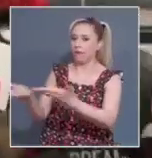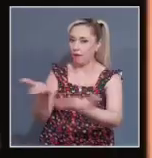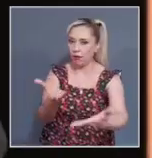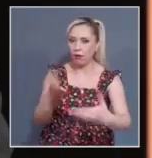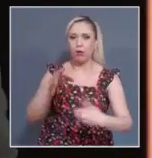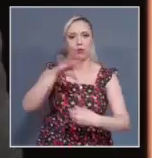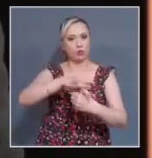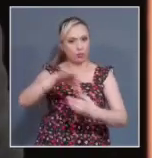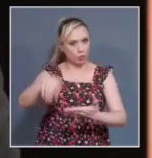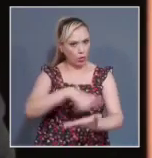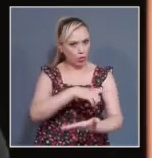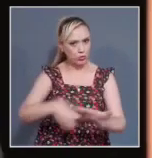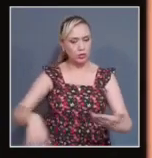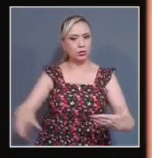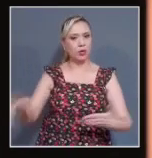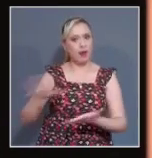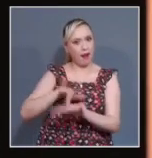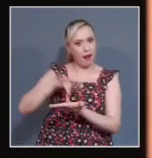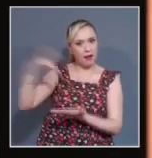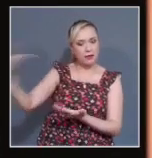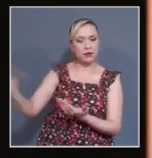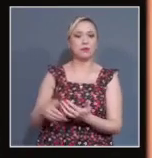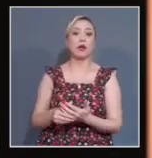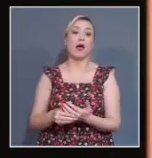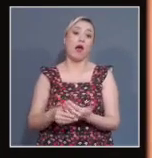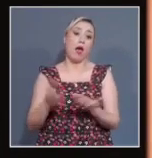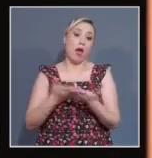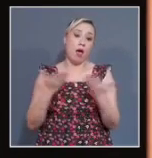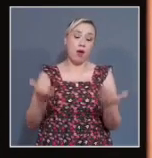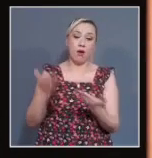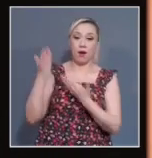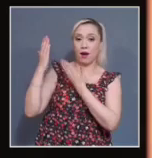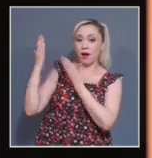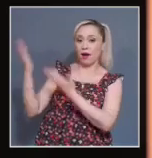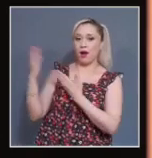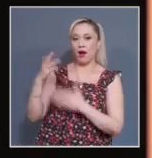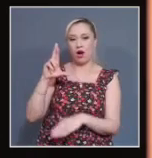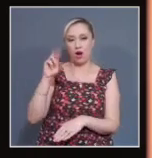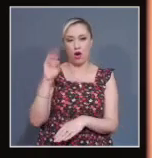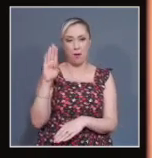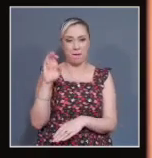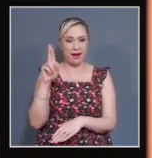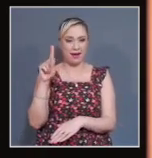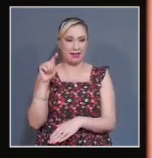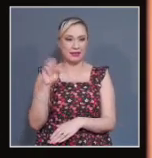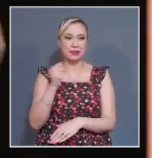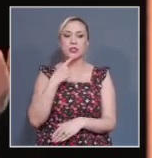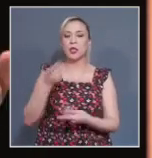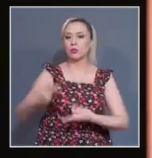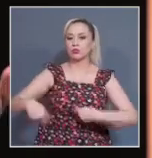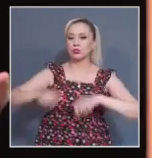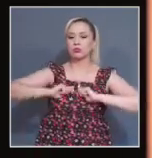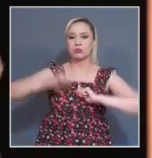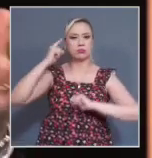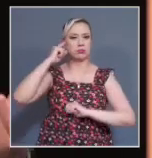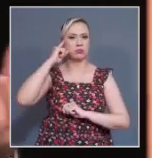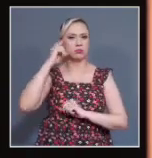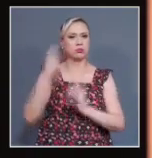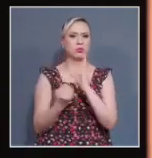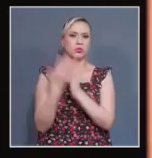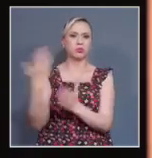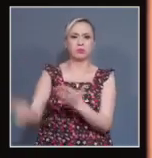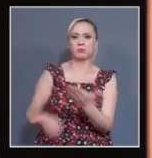voto. El Chief Justice, John Roberts, sostuvo en nombre de la mayoría que el nuevo enfoque propuesto por Alabama para la